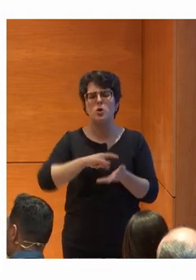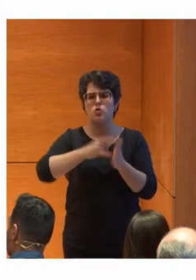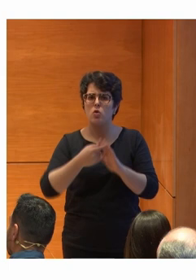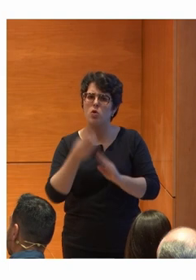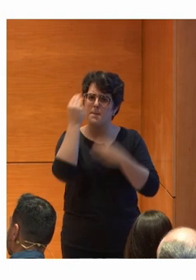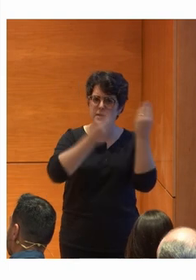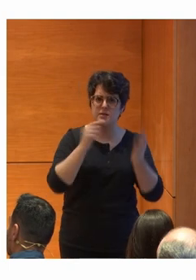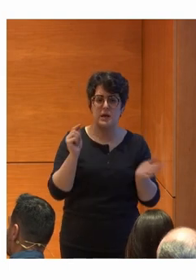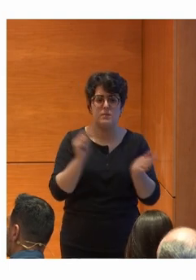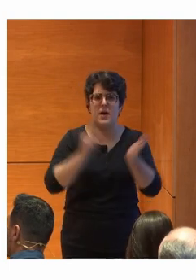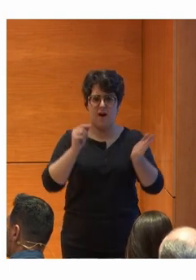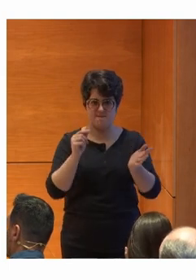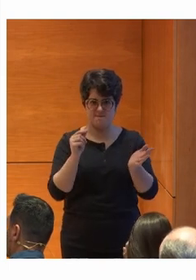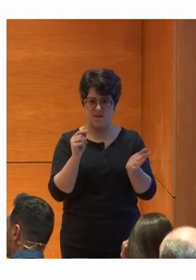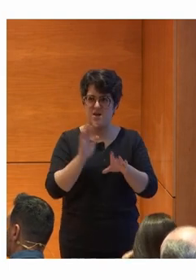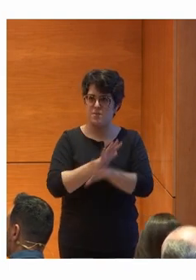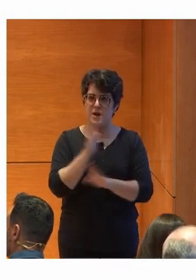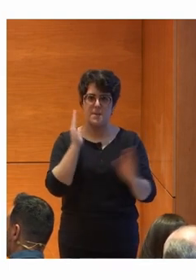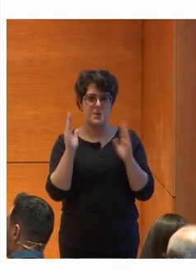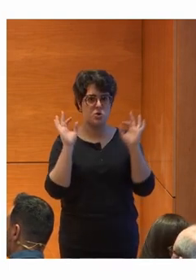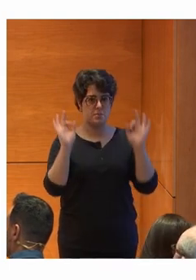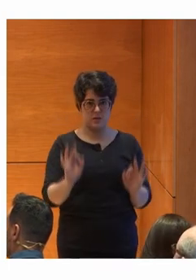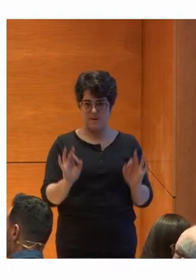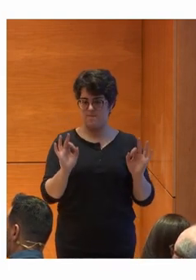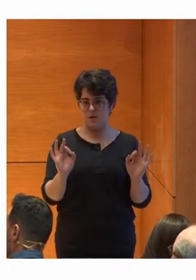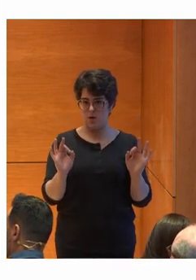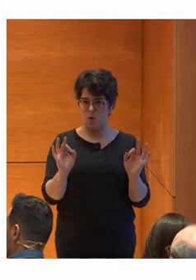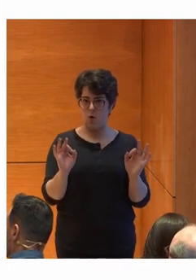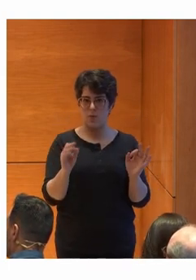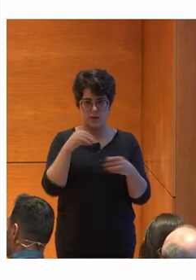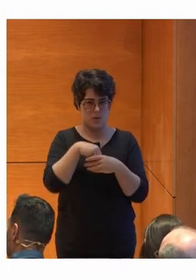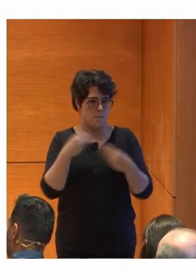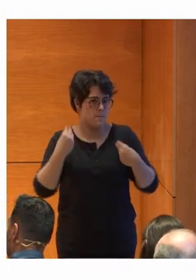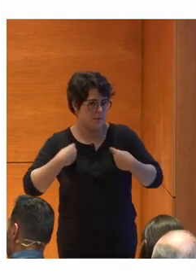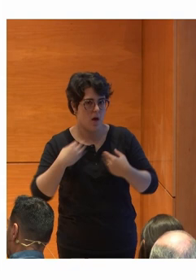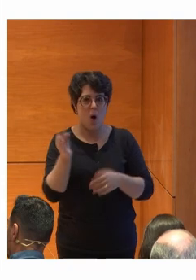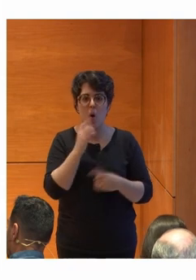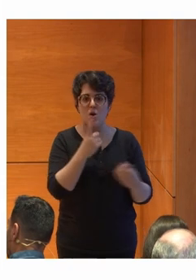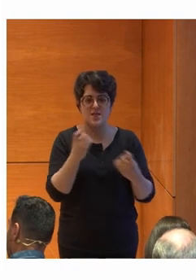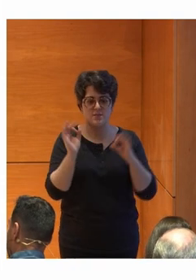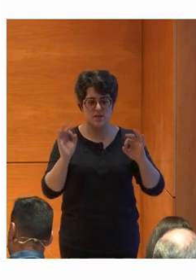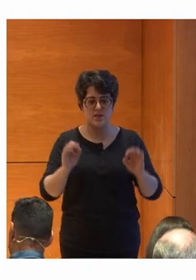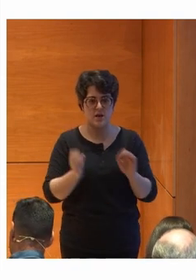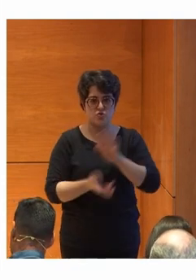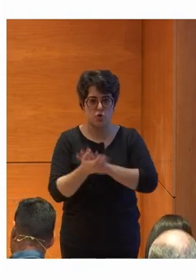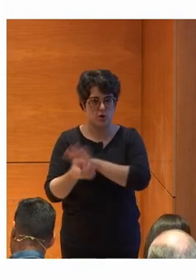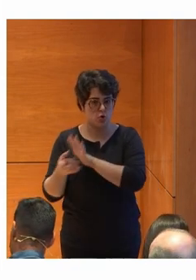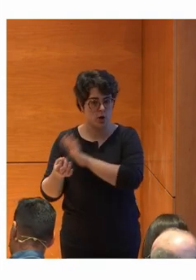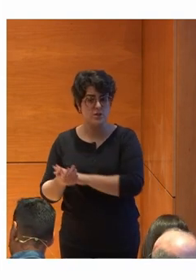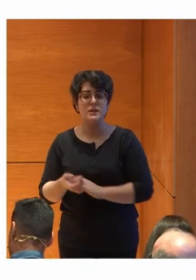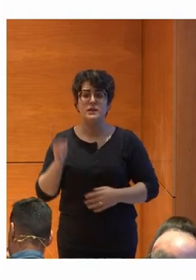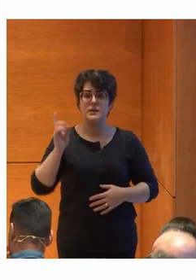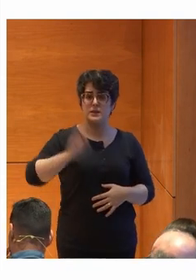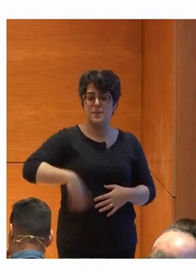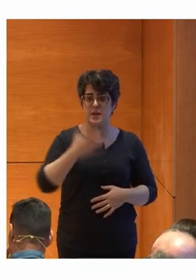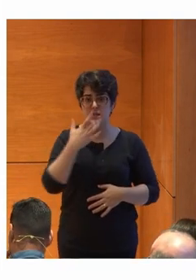inmediata Para un momento determinado de la vida O de esa necesidad emergente que pueda surgir Sino